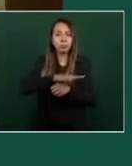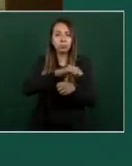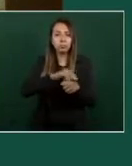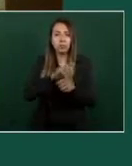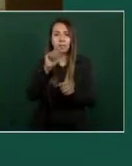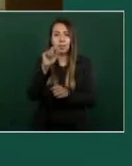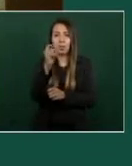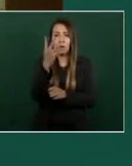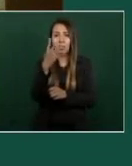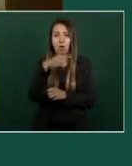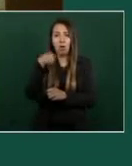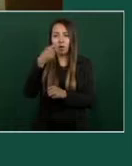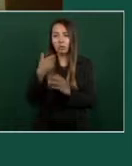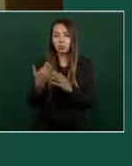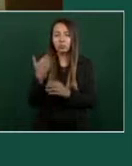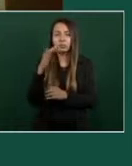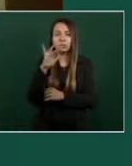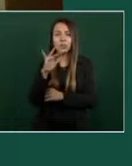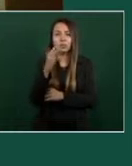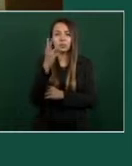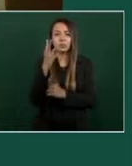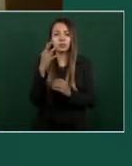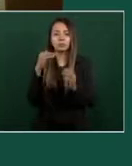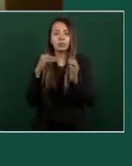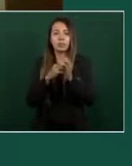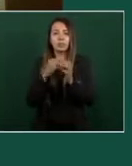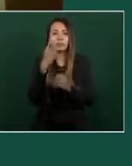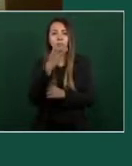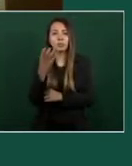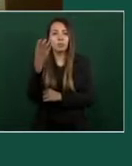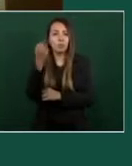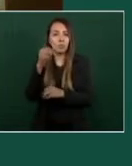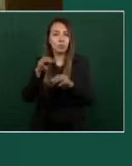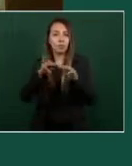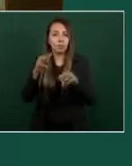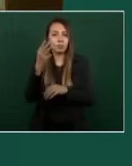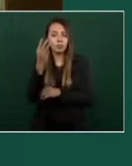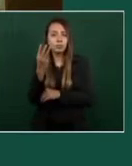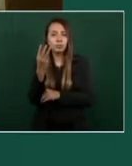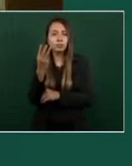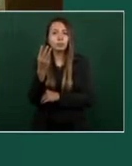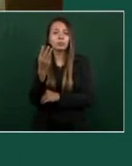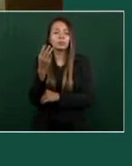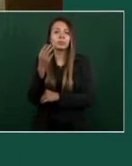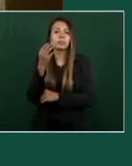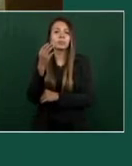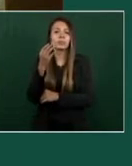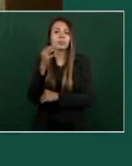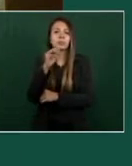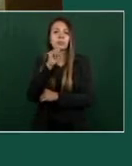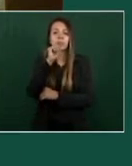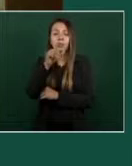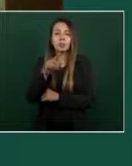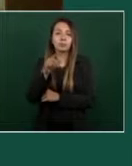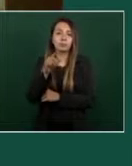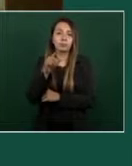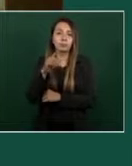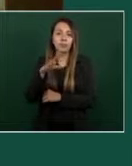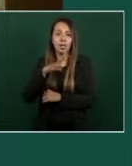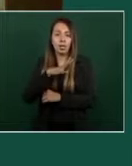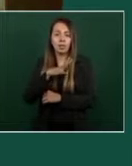es de 53 mil 309 metros cúbicos y continuamos con los barrenos